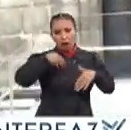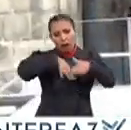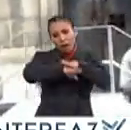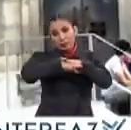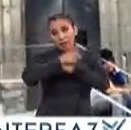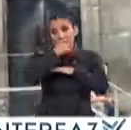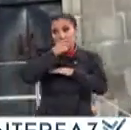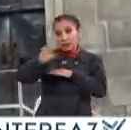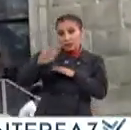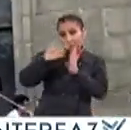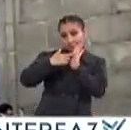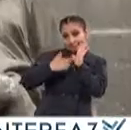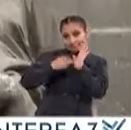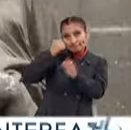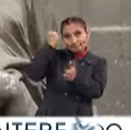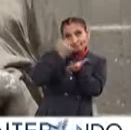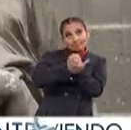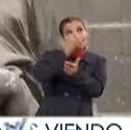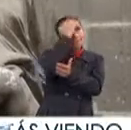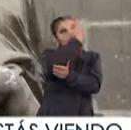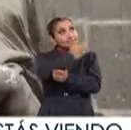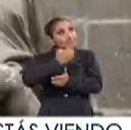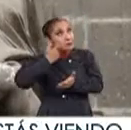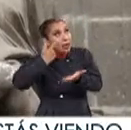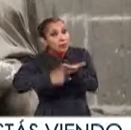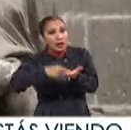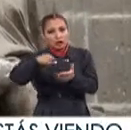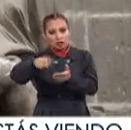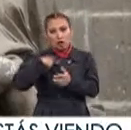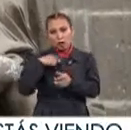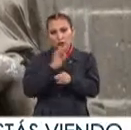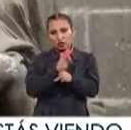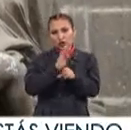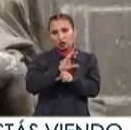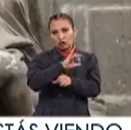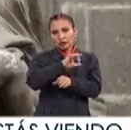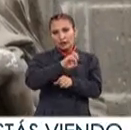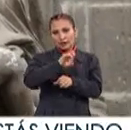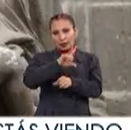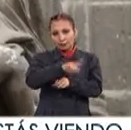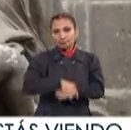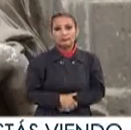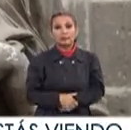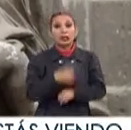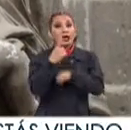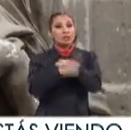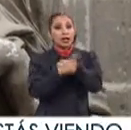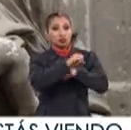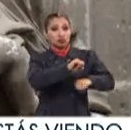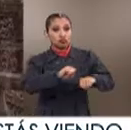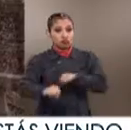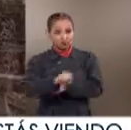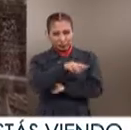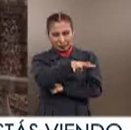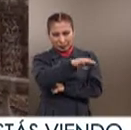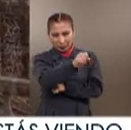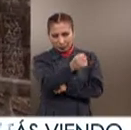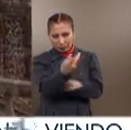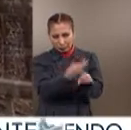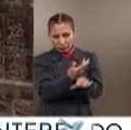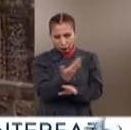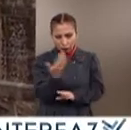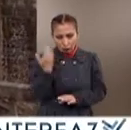Según lo establecido Por un dictamen de habitabilidad Elaborado por Protección Civil Los daños del sismo del 19 de